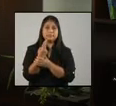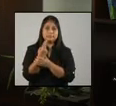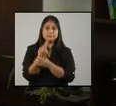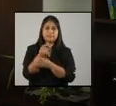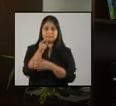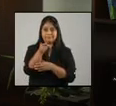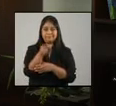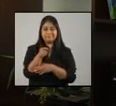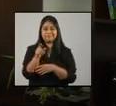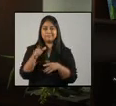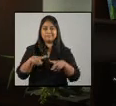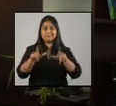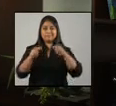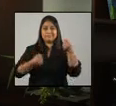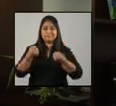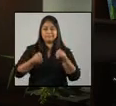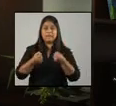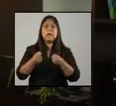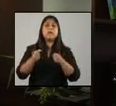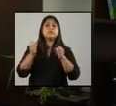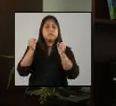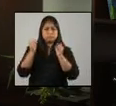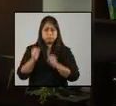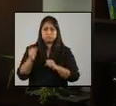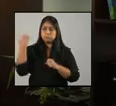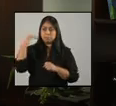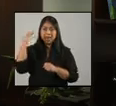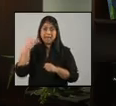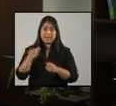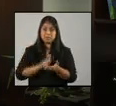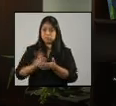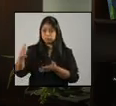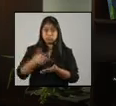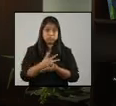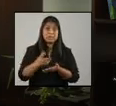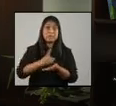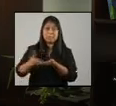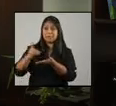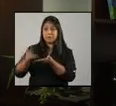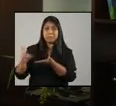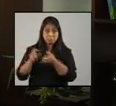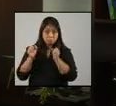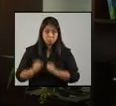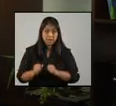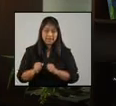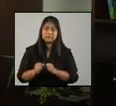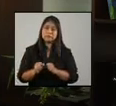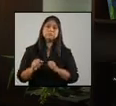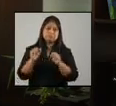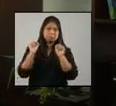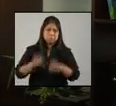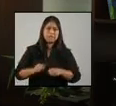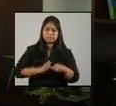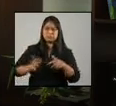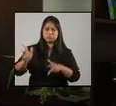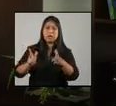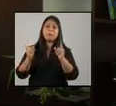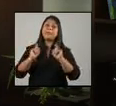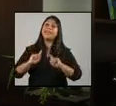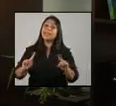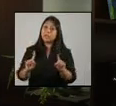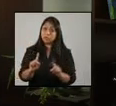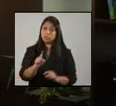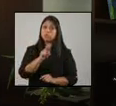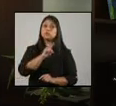restricción de circulación interdepartamental se elimina por lo que se recomienda a la población que se limite a circular